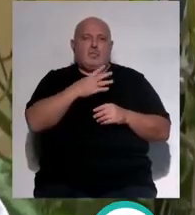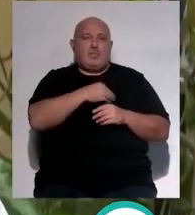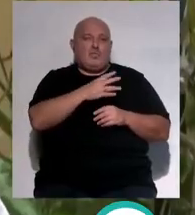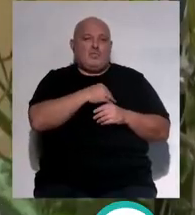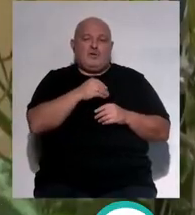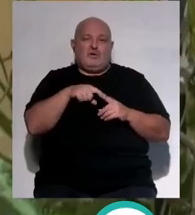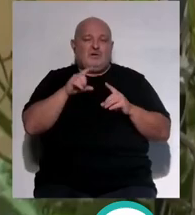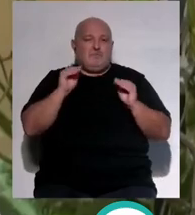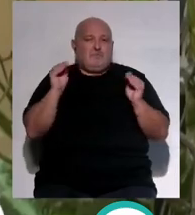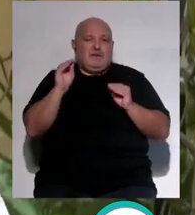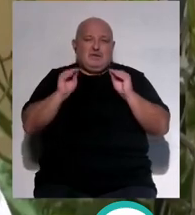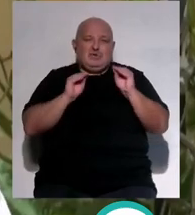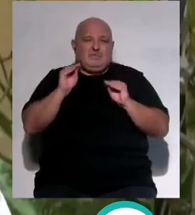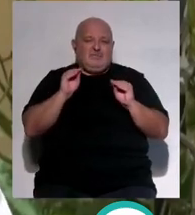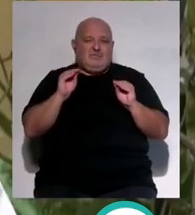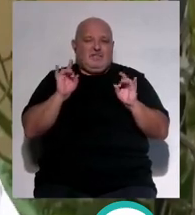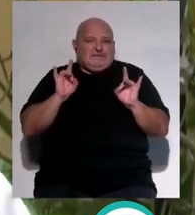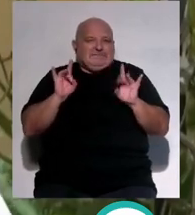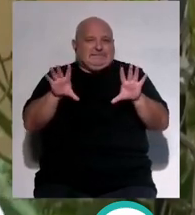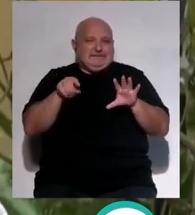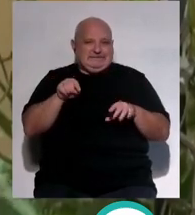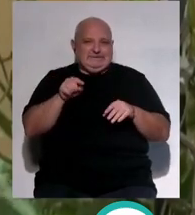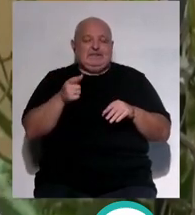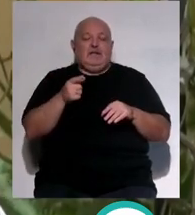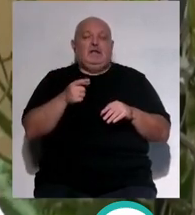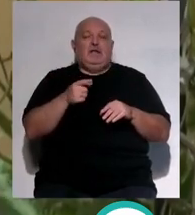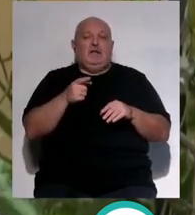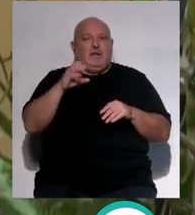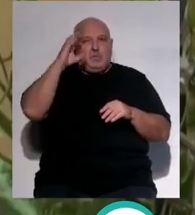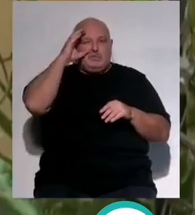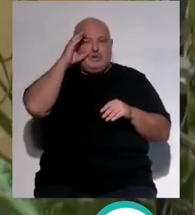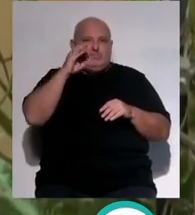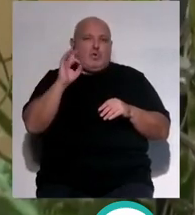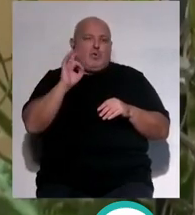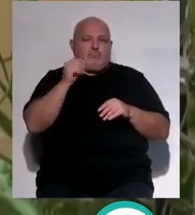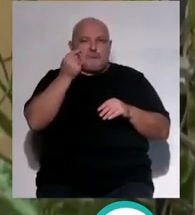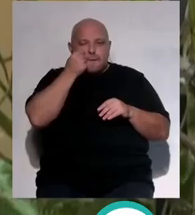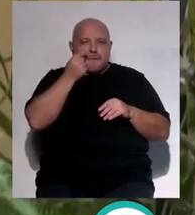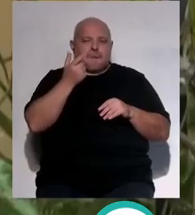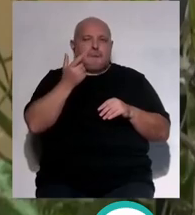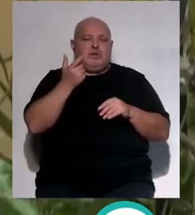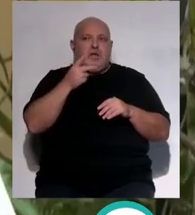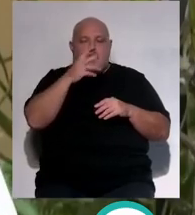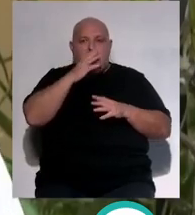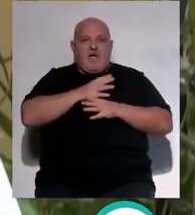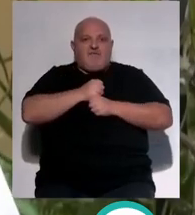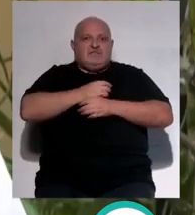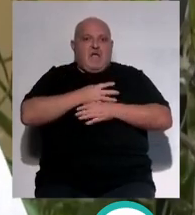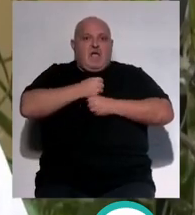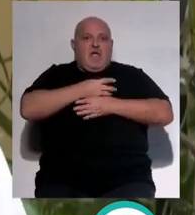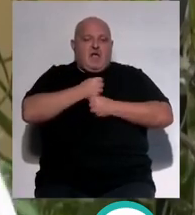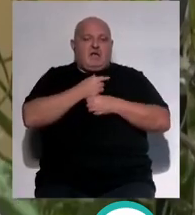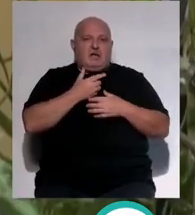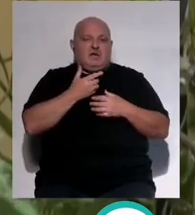son niños muy pequeñitos. Cualquier persona que haya escuchado o que haya visto cómo se asfixia, y además es que no tenemos